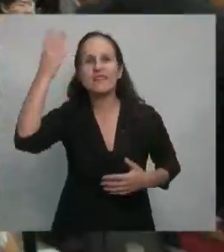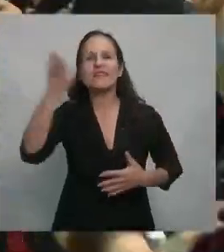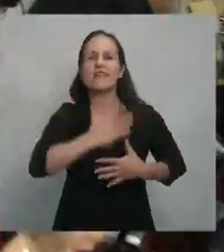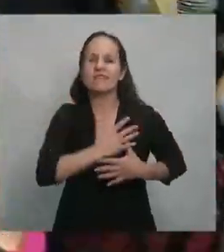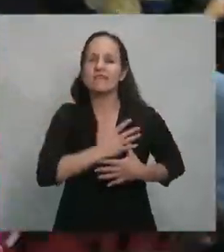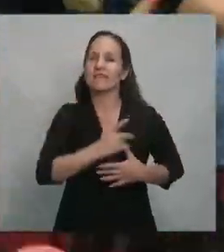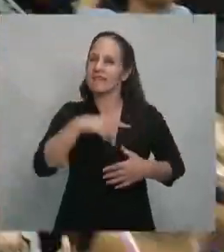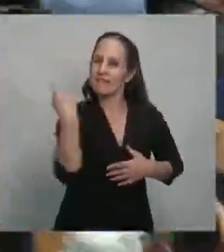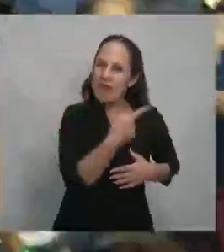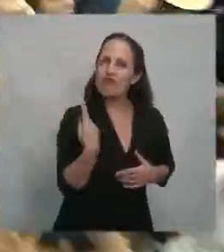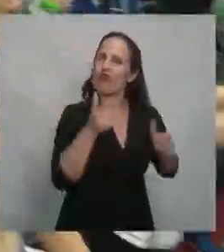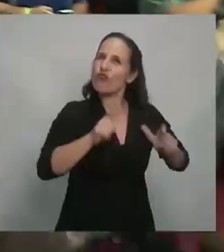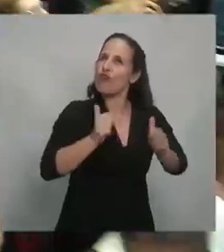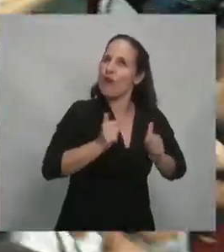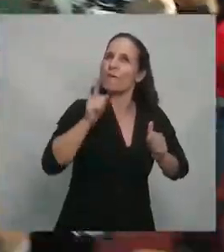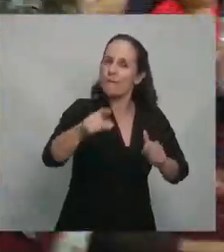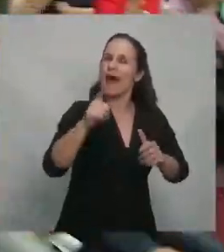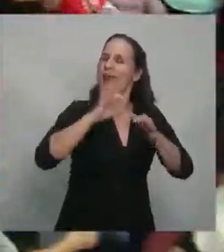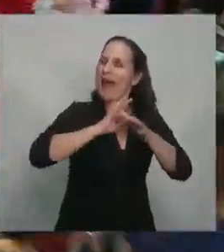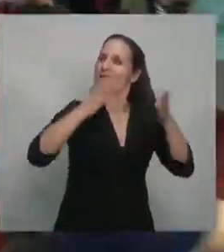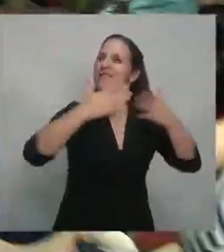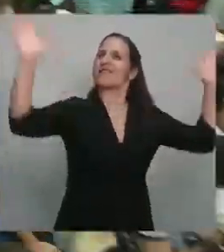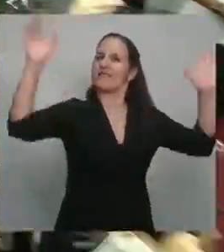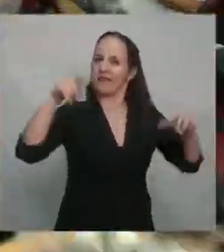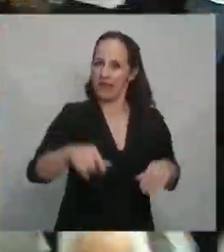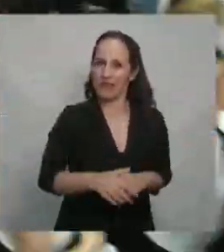¡Acá Sirelen nos viven para dar liberación!